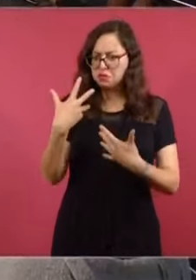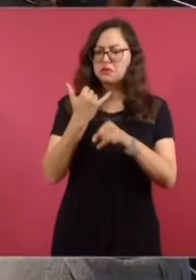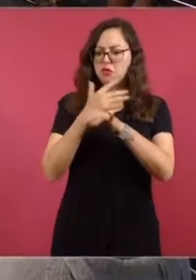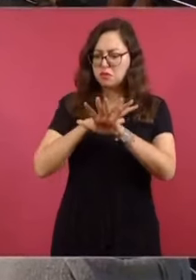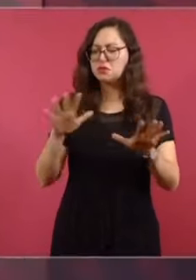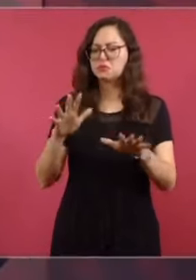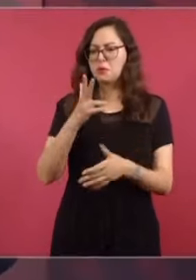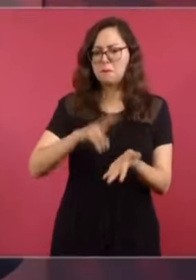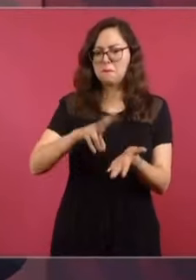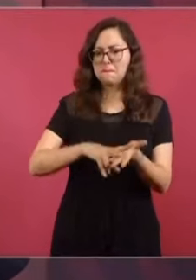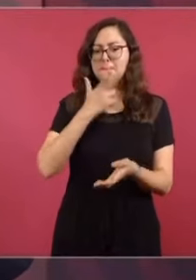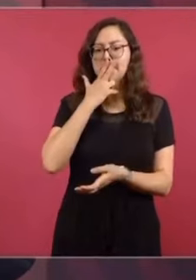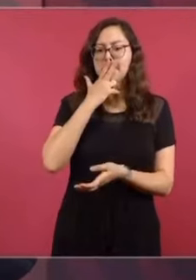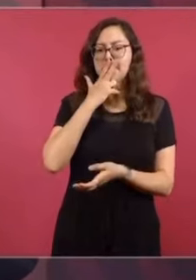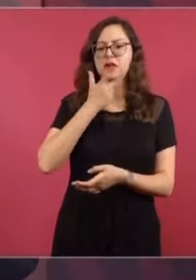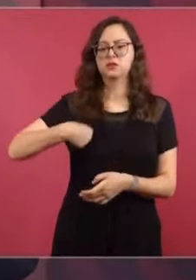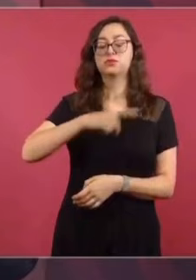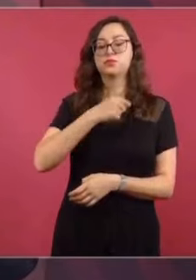su contribución.